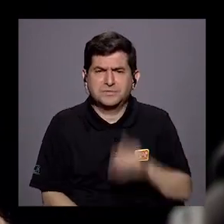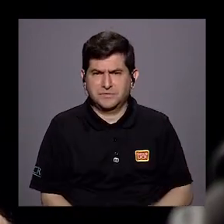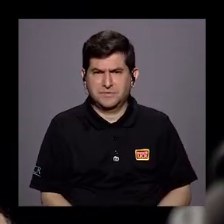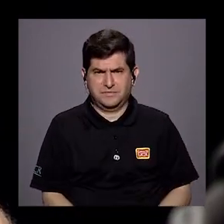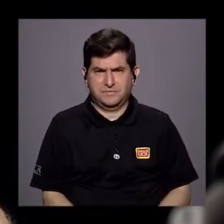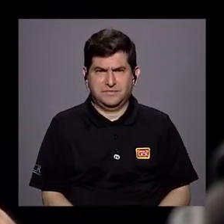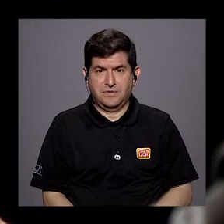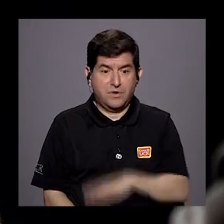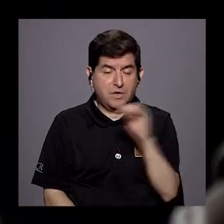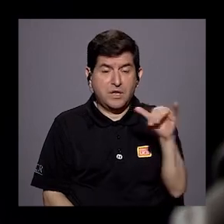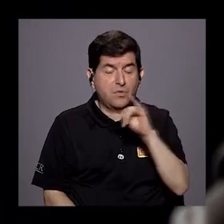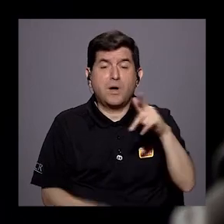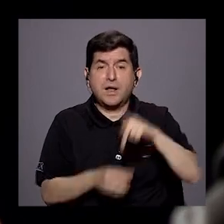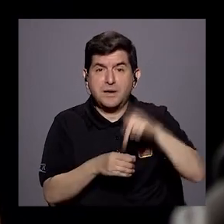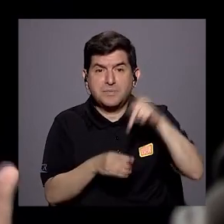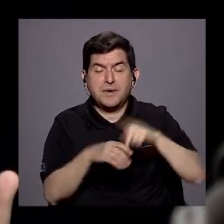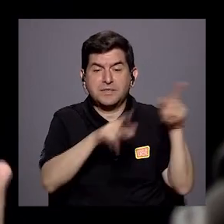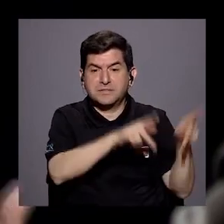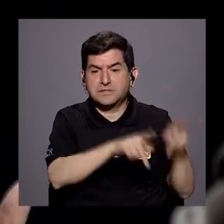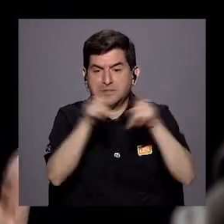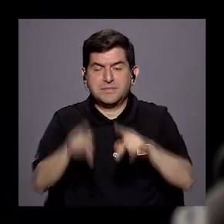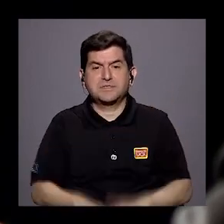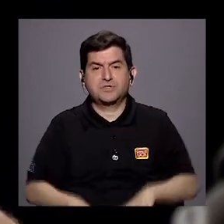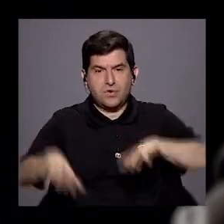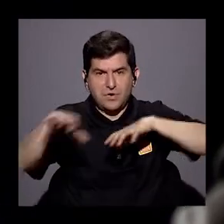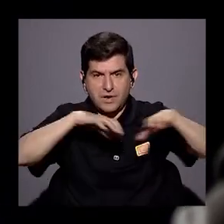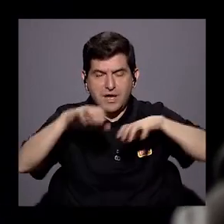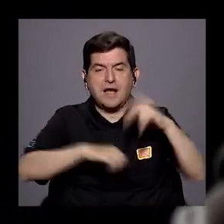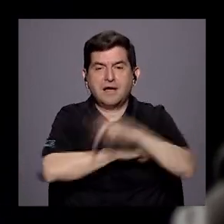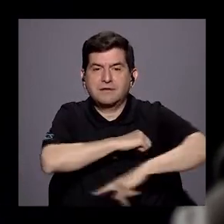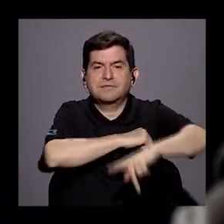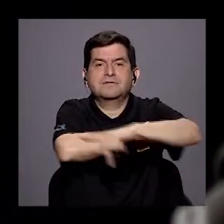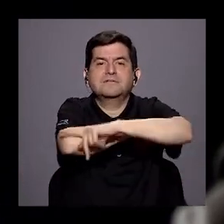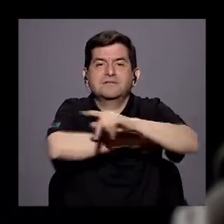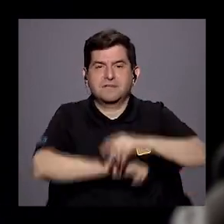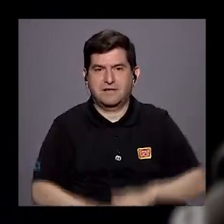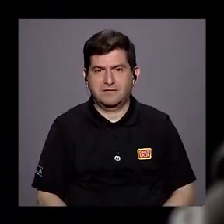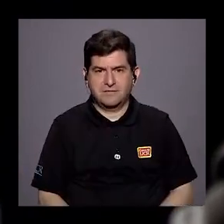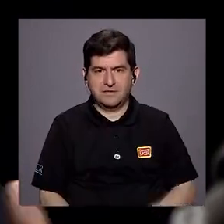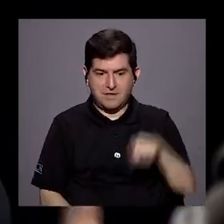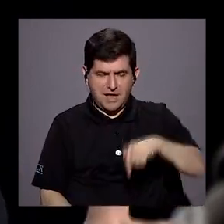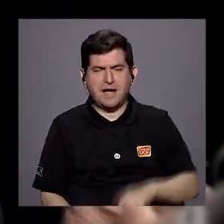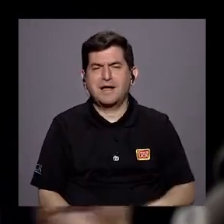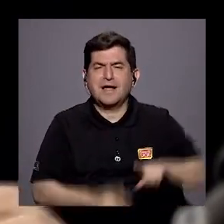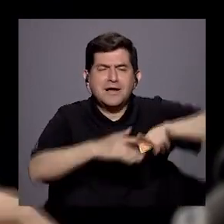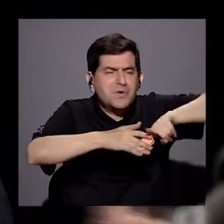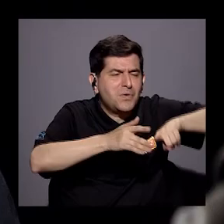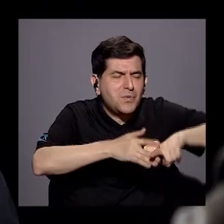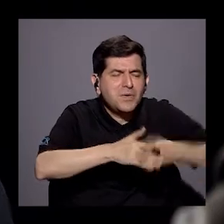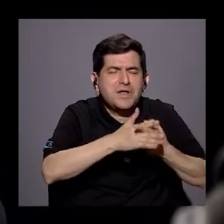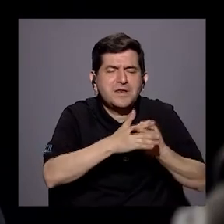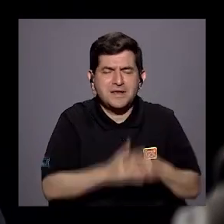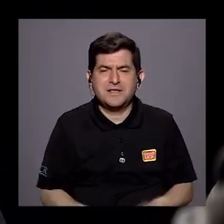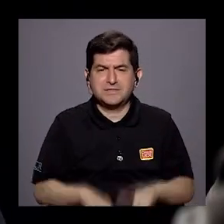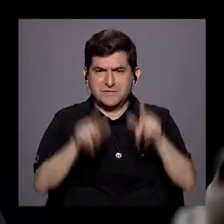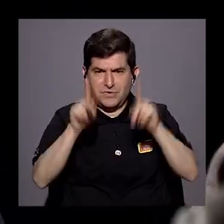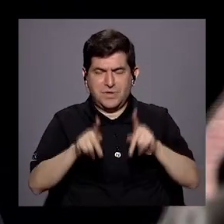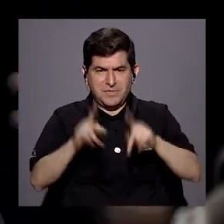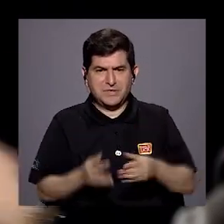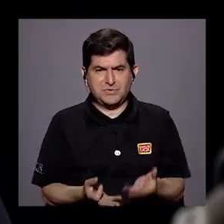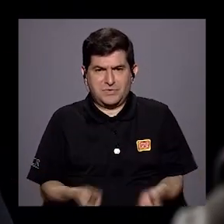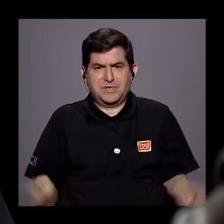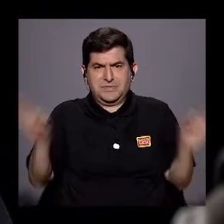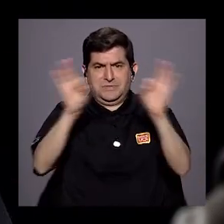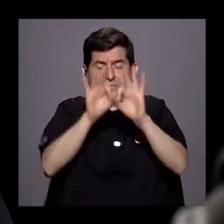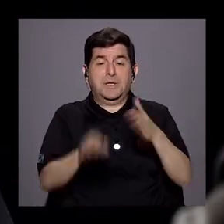y la participación de la gente en las actividades del país, ¿verdad? Aquí había un semillero, de aquí salió gente valiosísima.